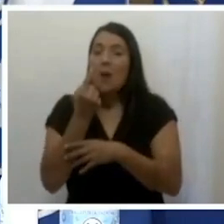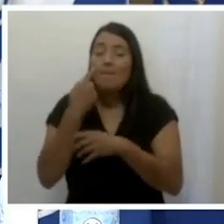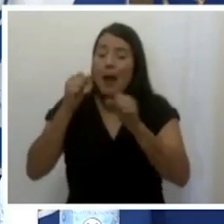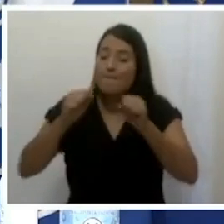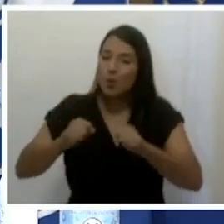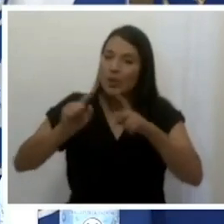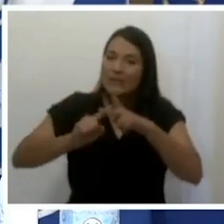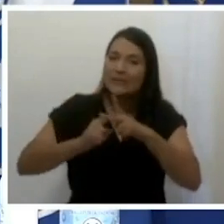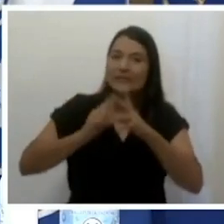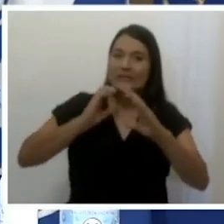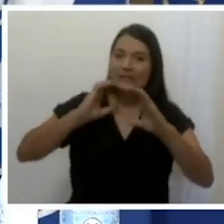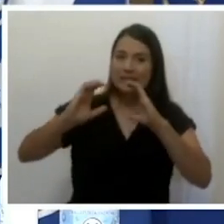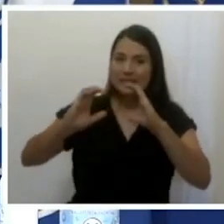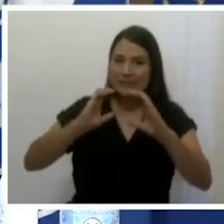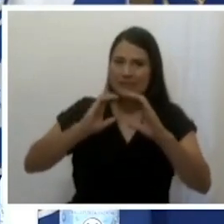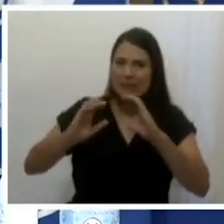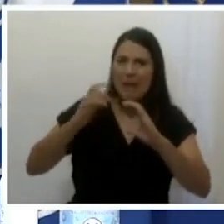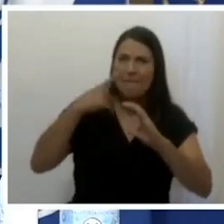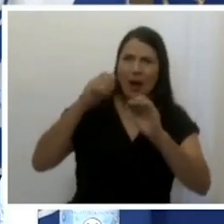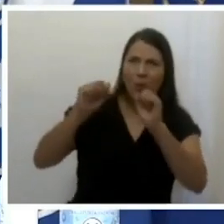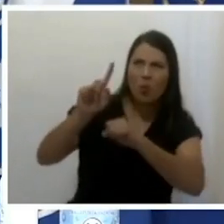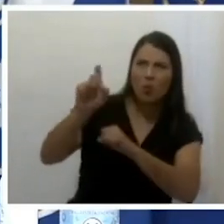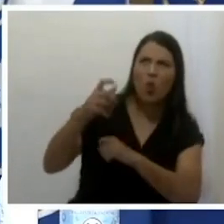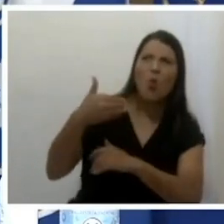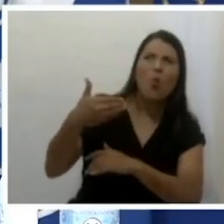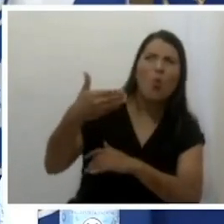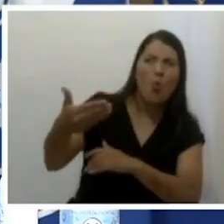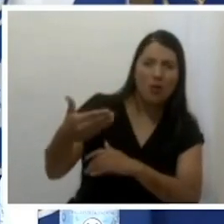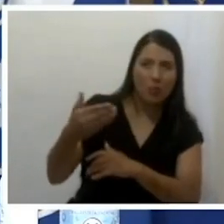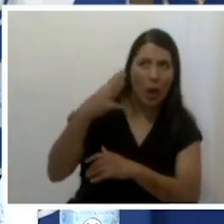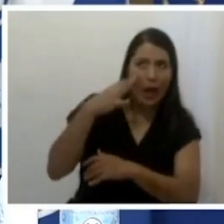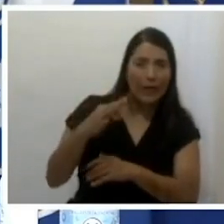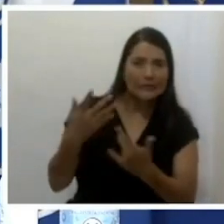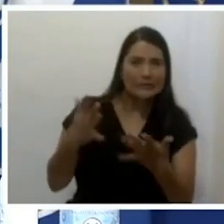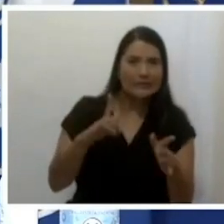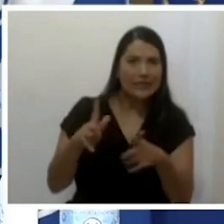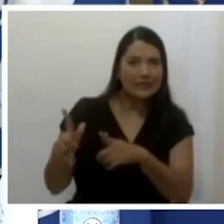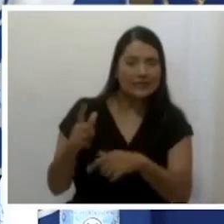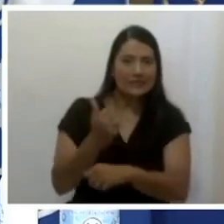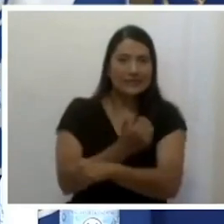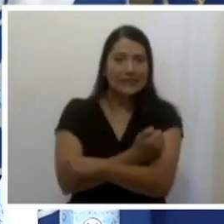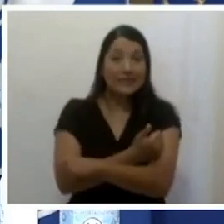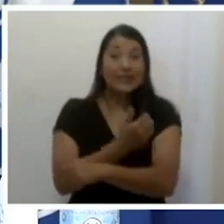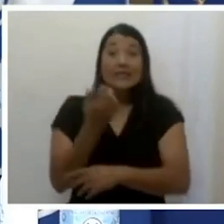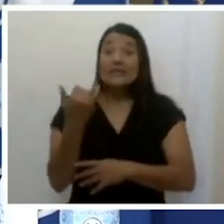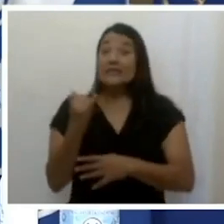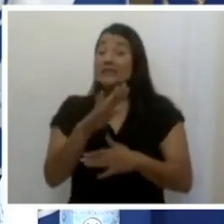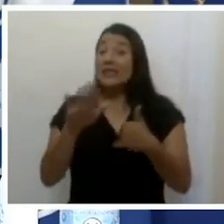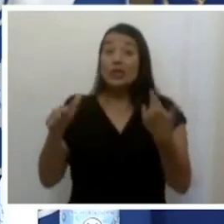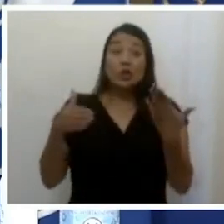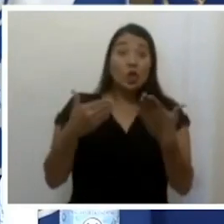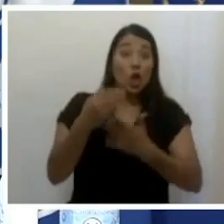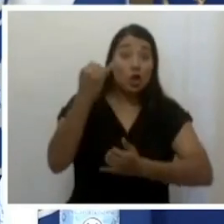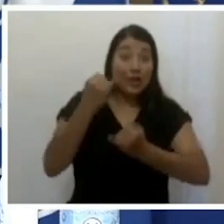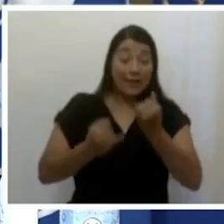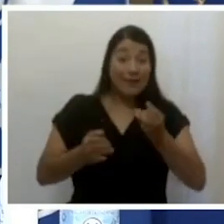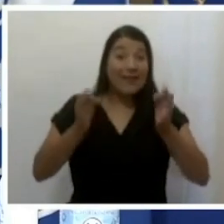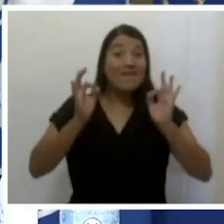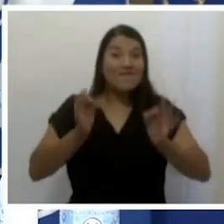de ver para cuándo están proyectando, si todo siguiera bien, si los resultados clínicos